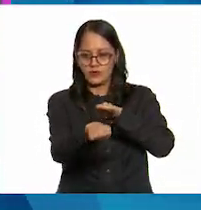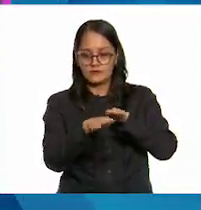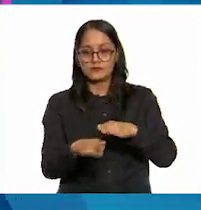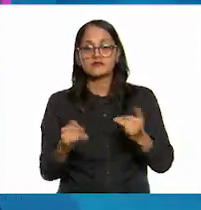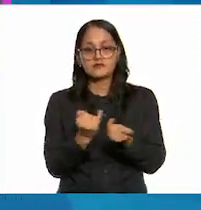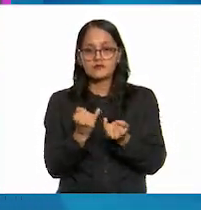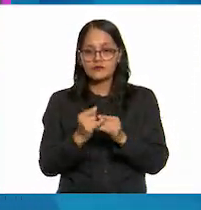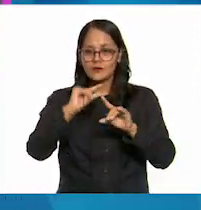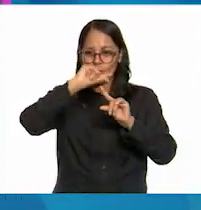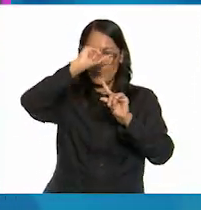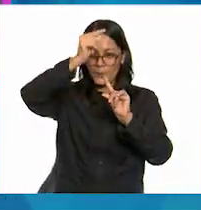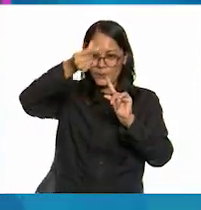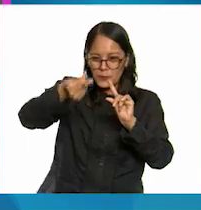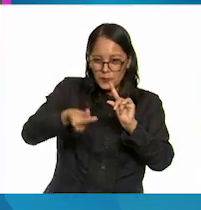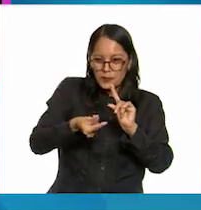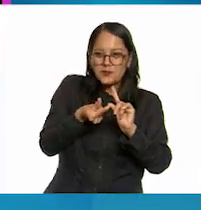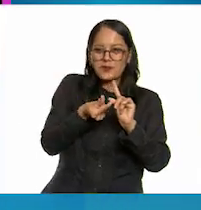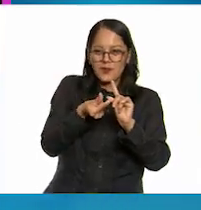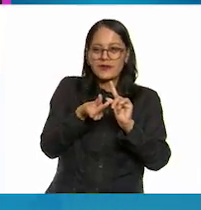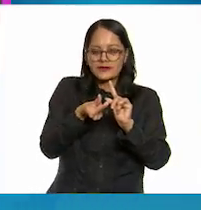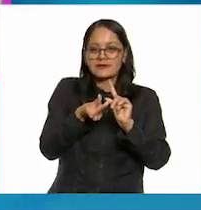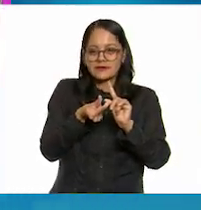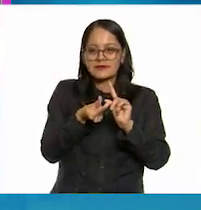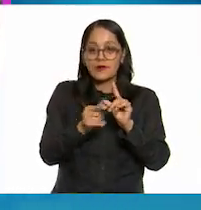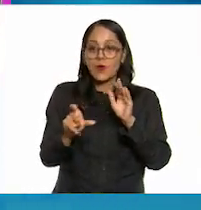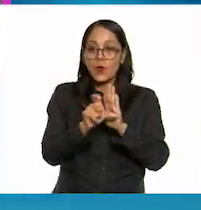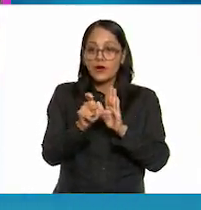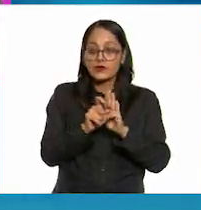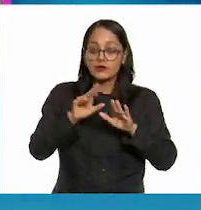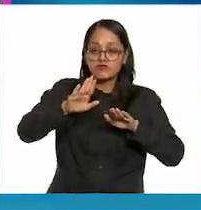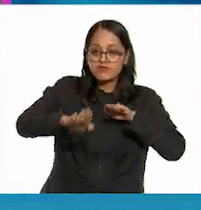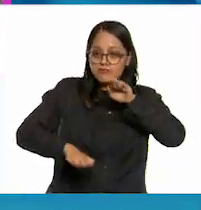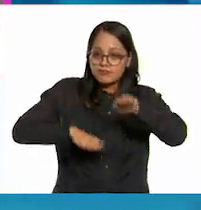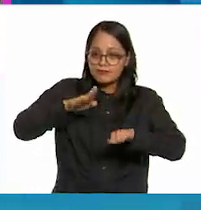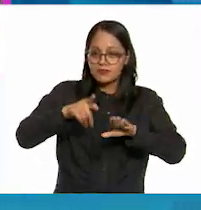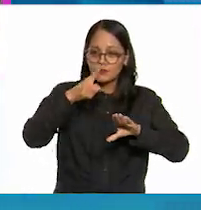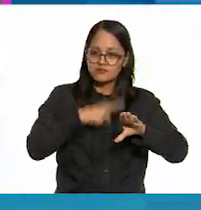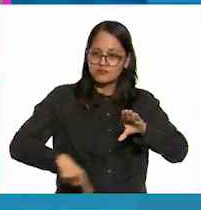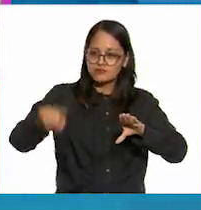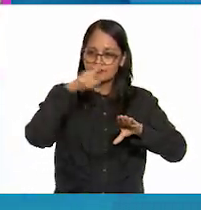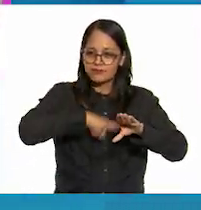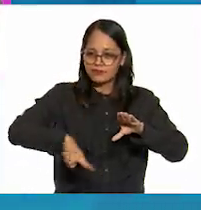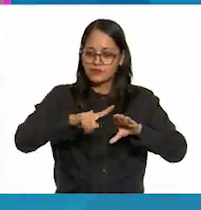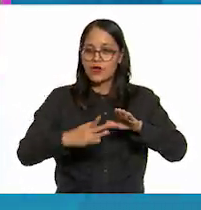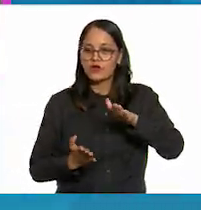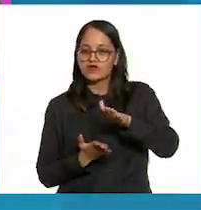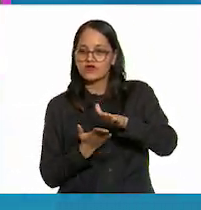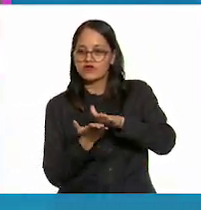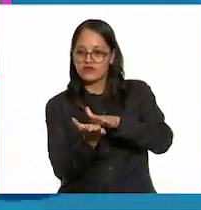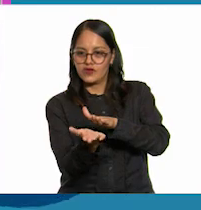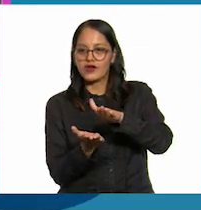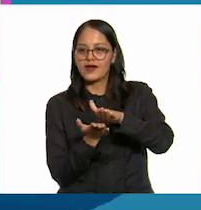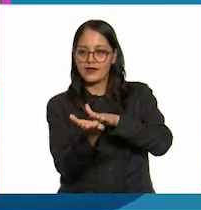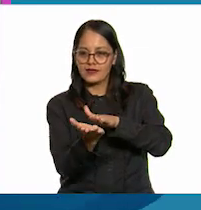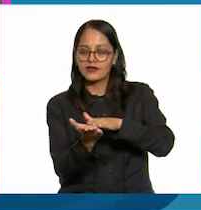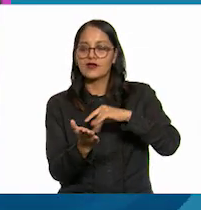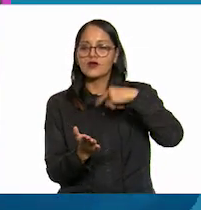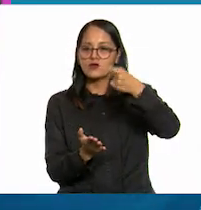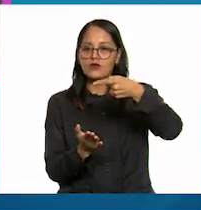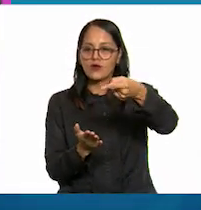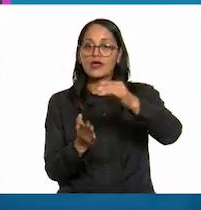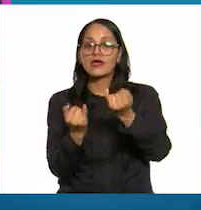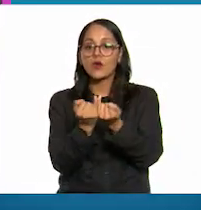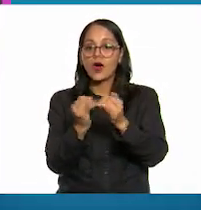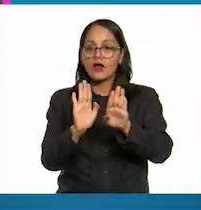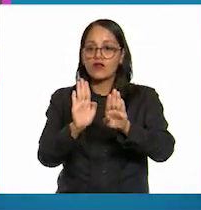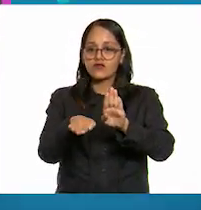que están a ambos lados de las llantas y al activarlos se une la llanta y por la fuerza de roce disminuye la velocidad